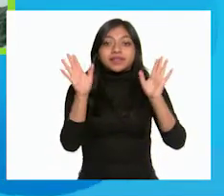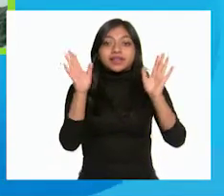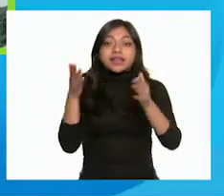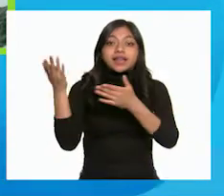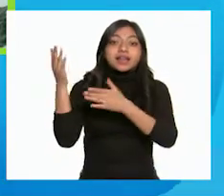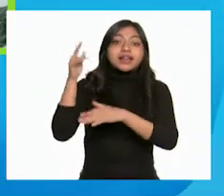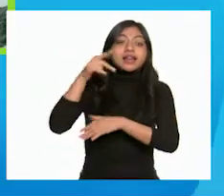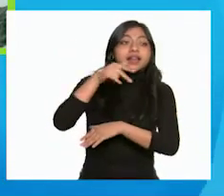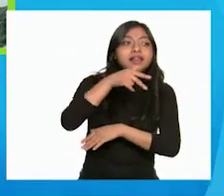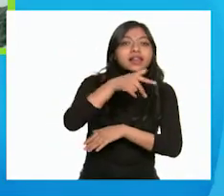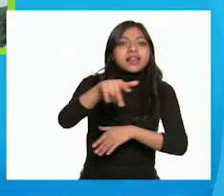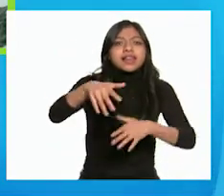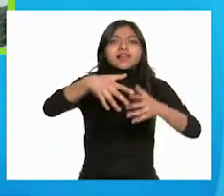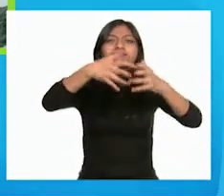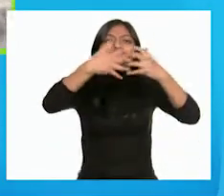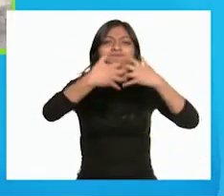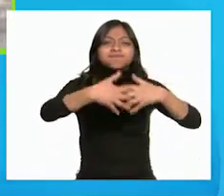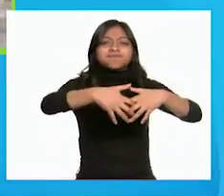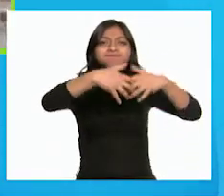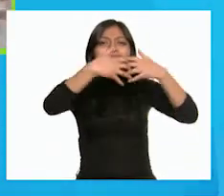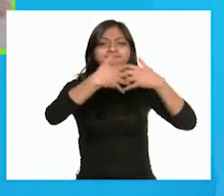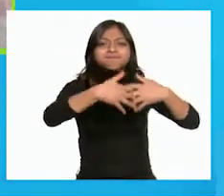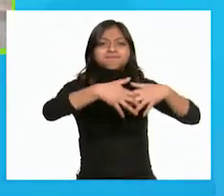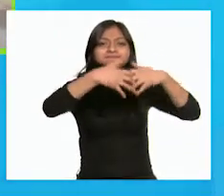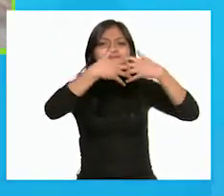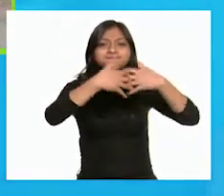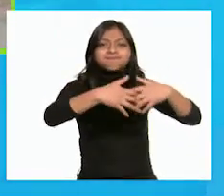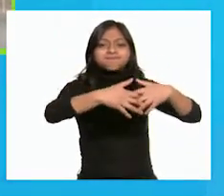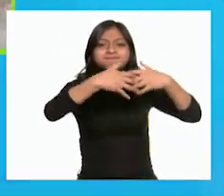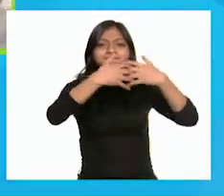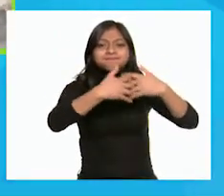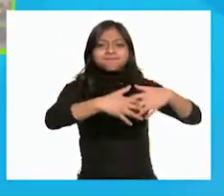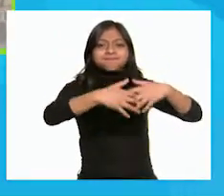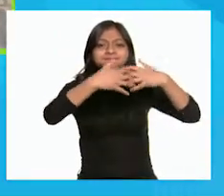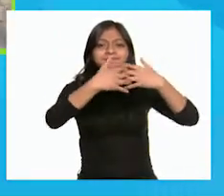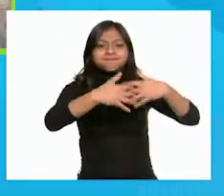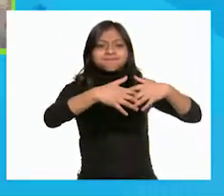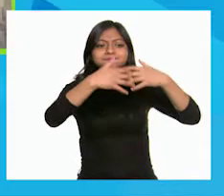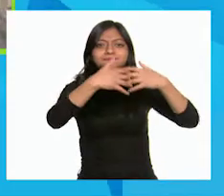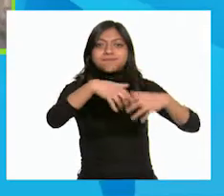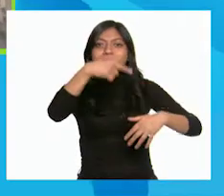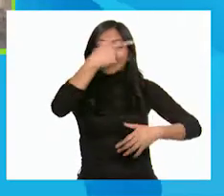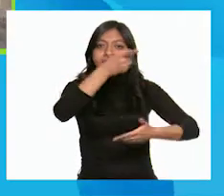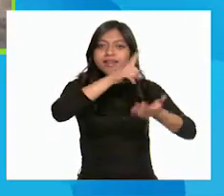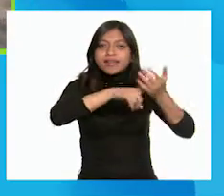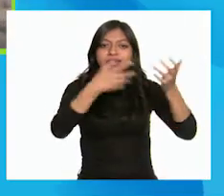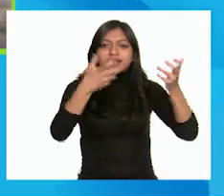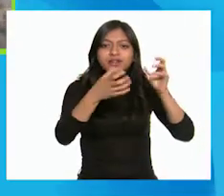hasta una fábrica. ¡Era la fábrica de cosas nuevas!